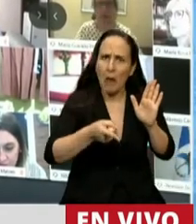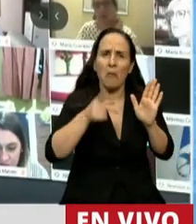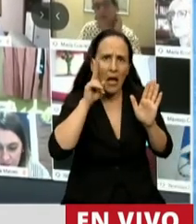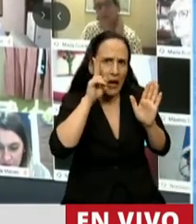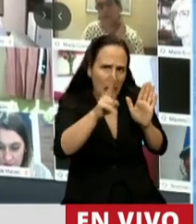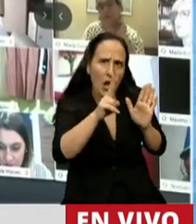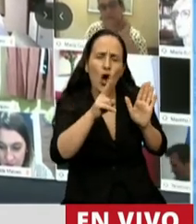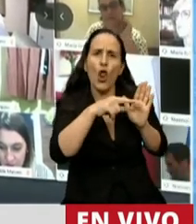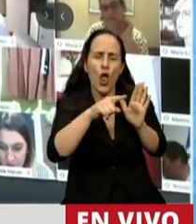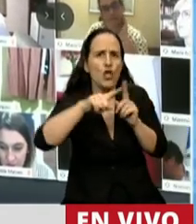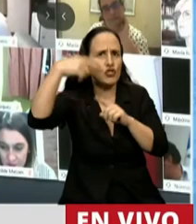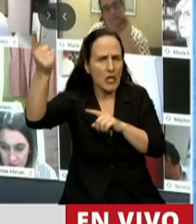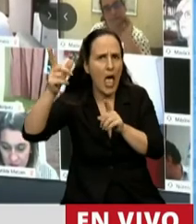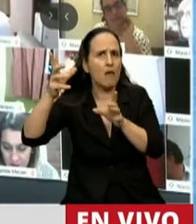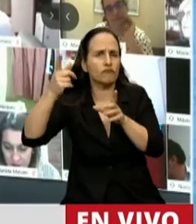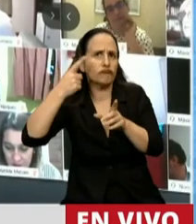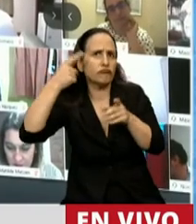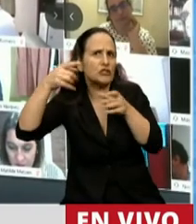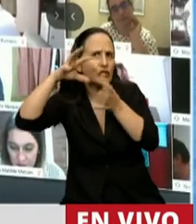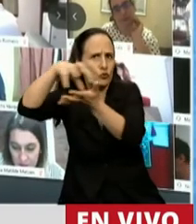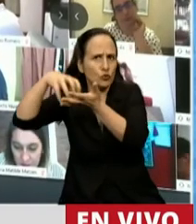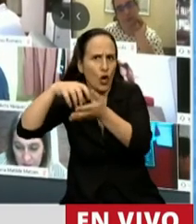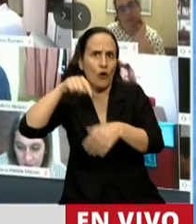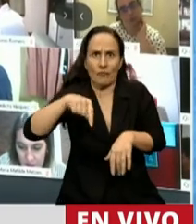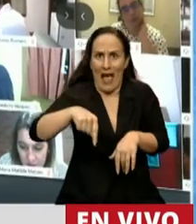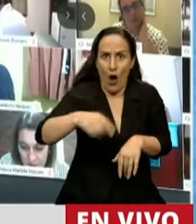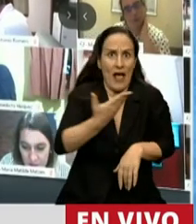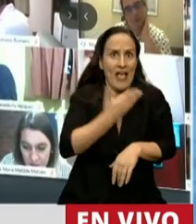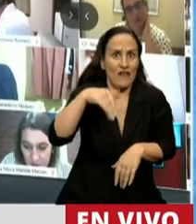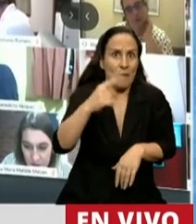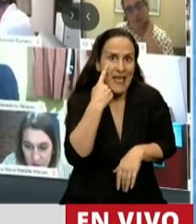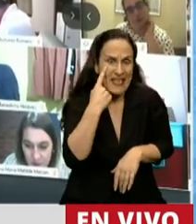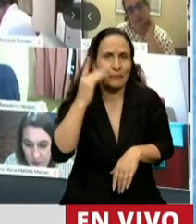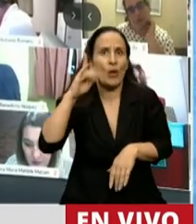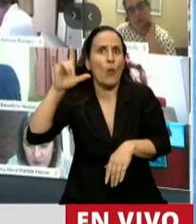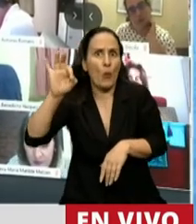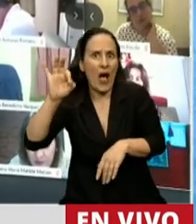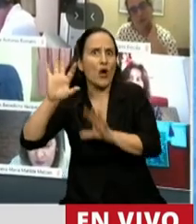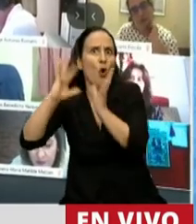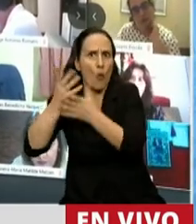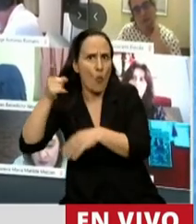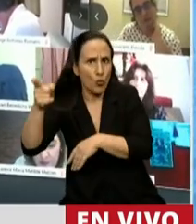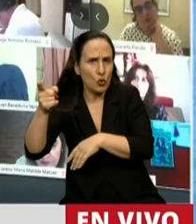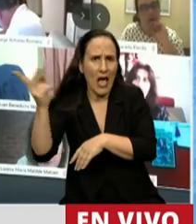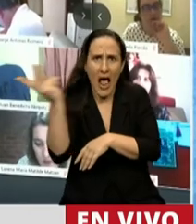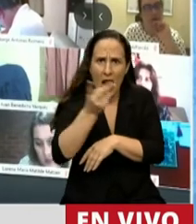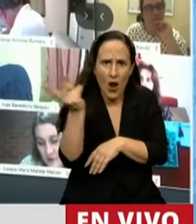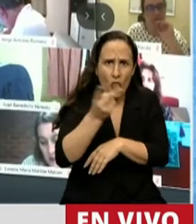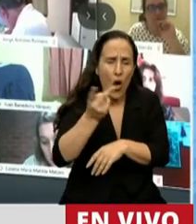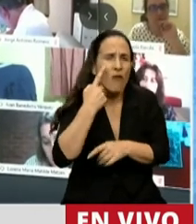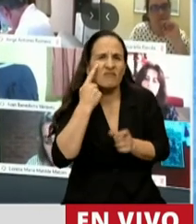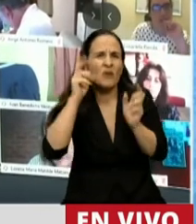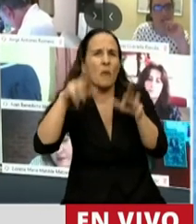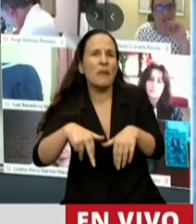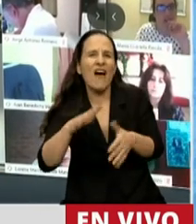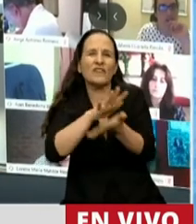instituciones de Bretton Woods. Ahora mismo el Fondo Monetario y el Banco Mundial están implementando programas